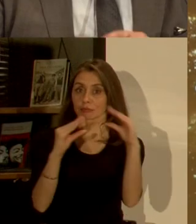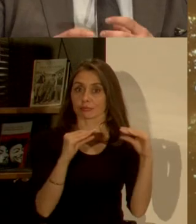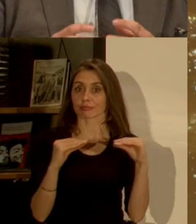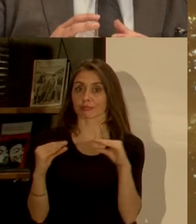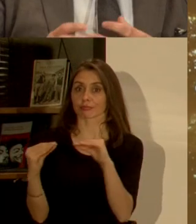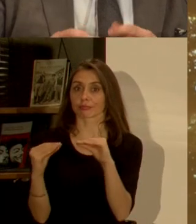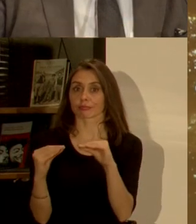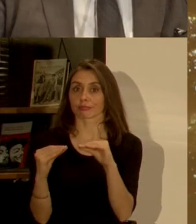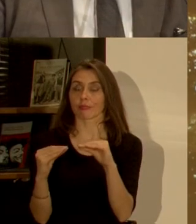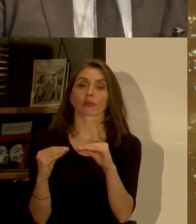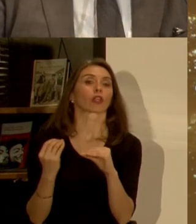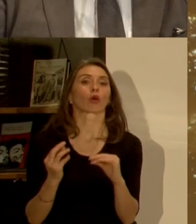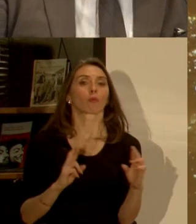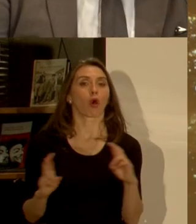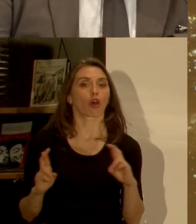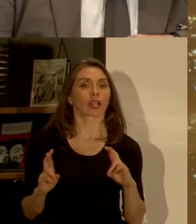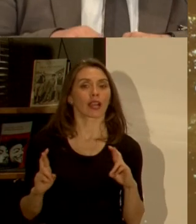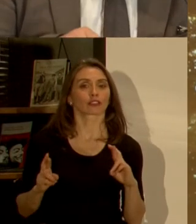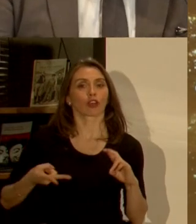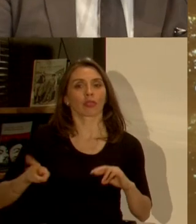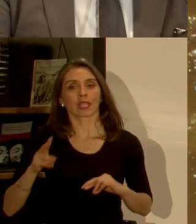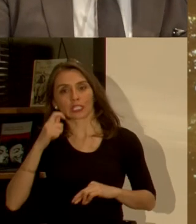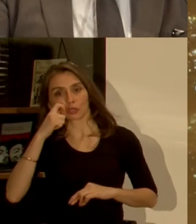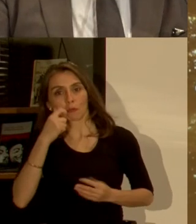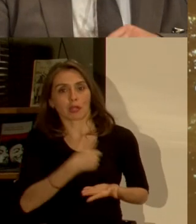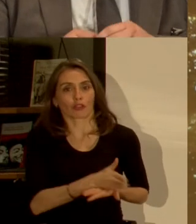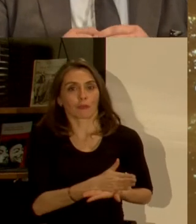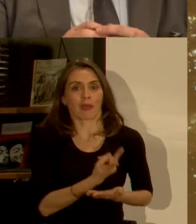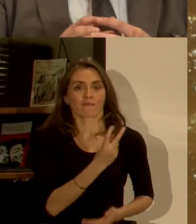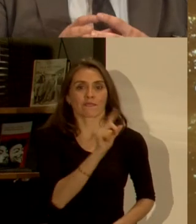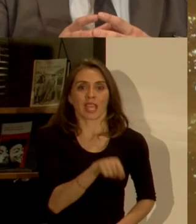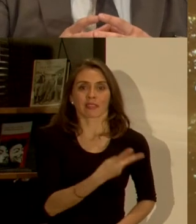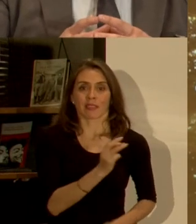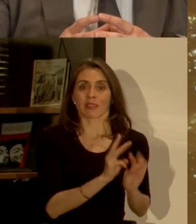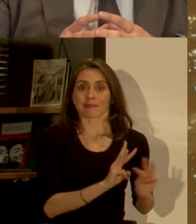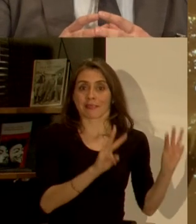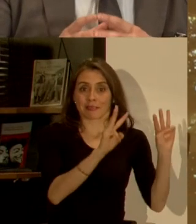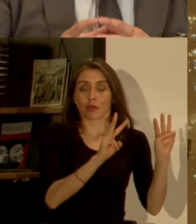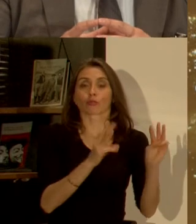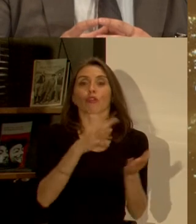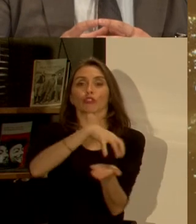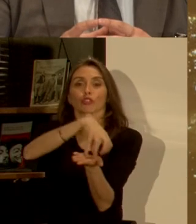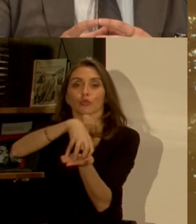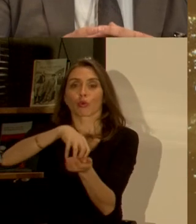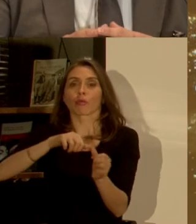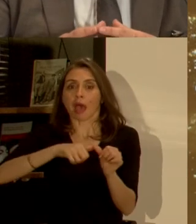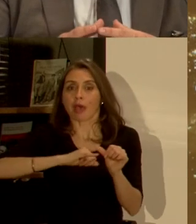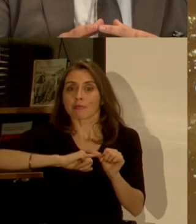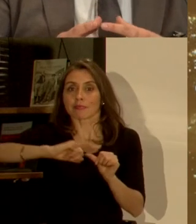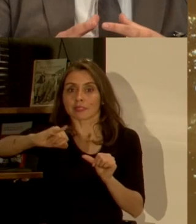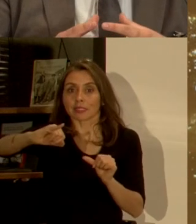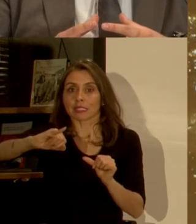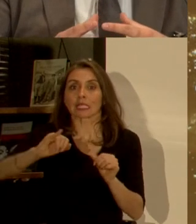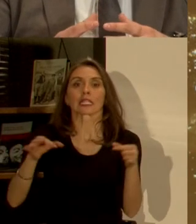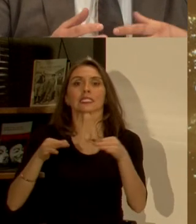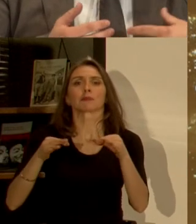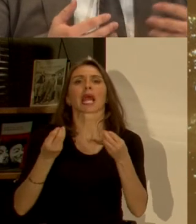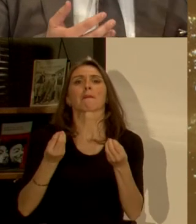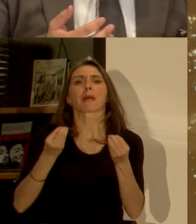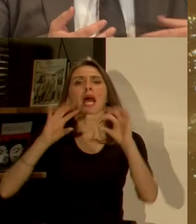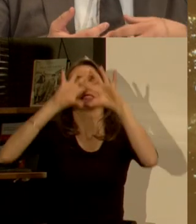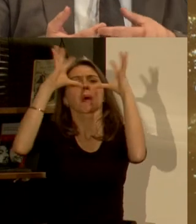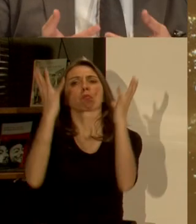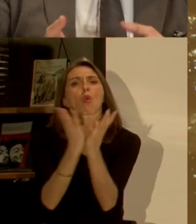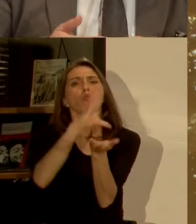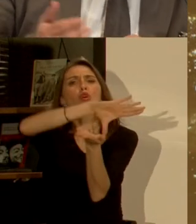la relación entre los derechos humanos la Agenda 2030 y la Ciudad Sostenible es importante también hablar del contexto mundial creo que